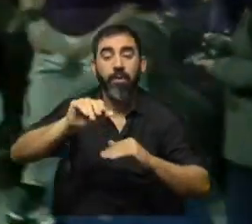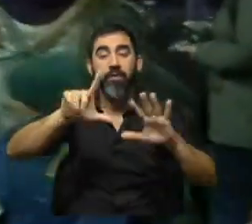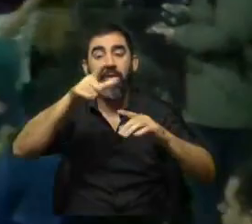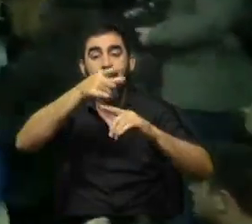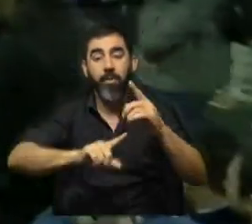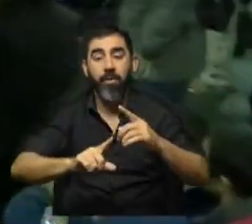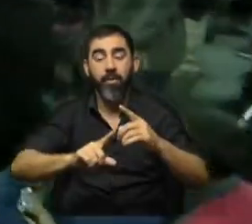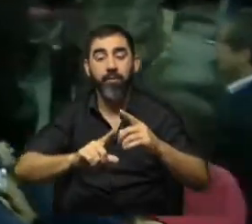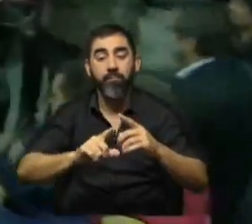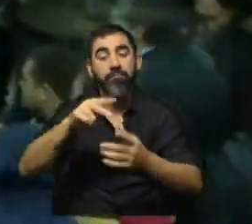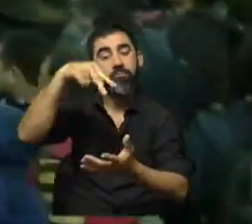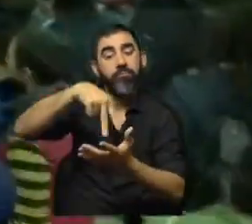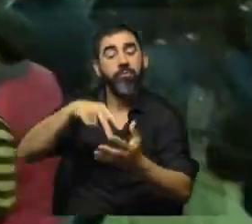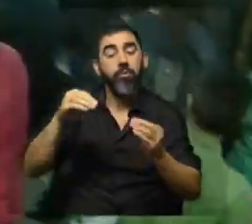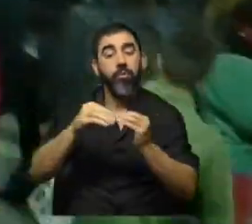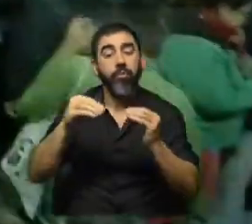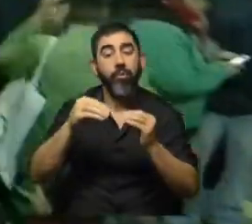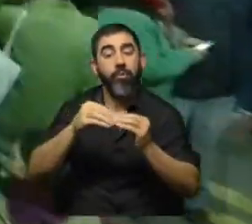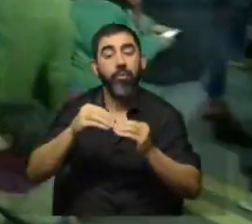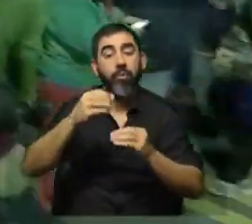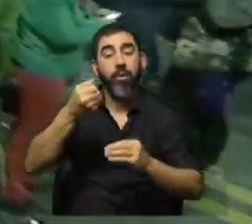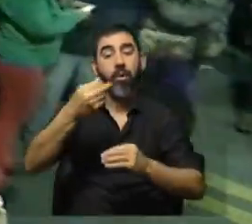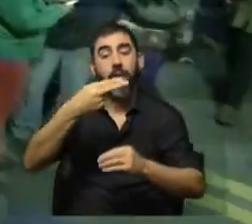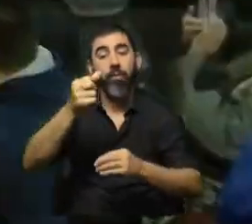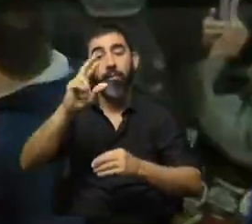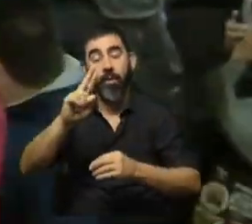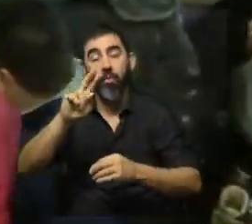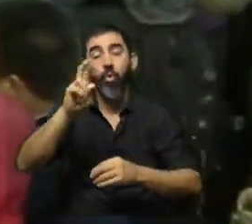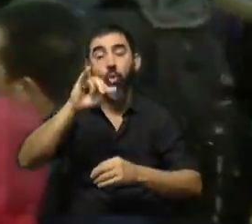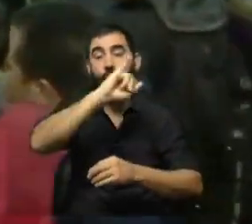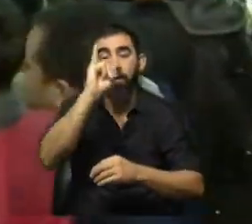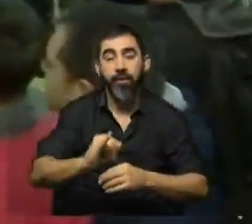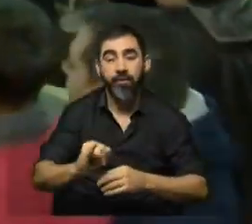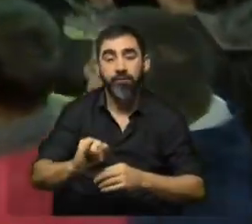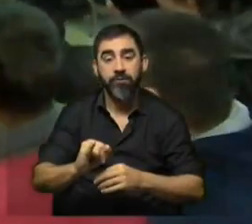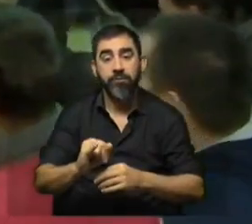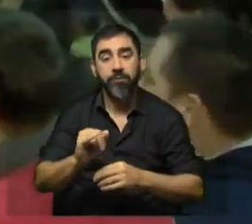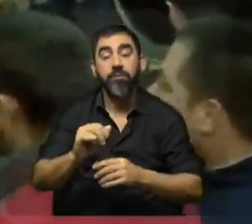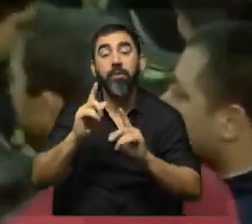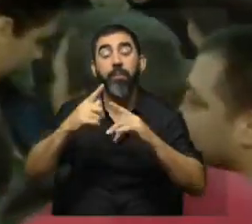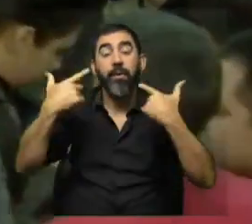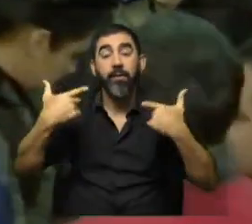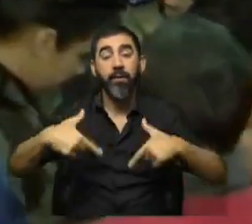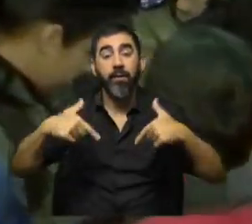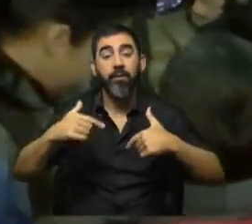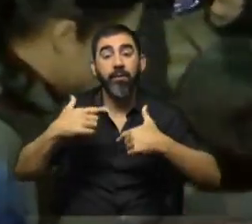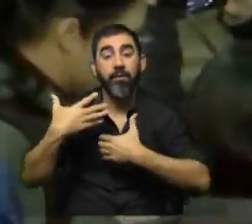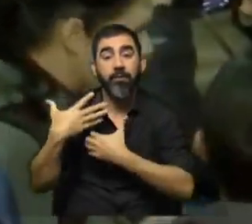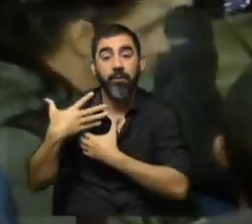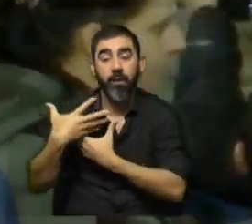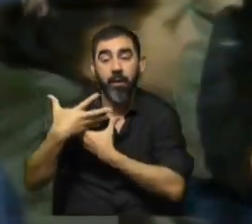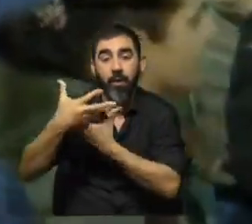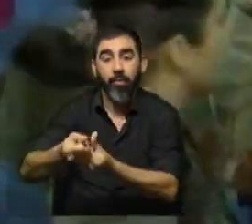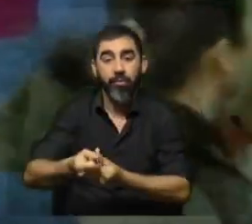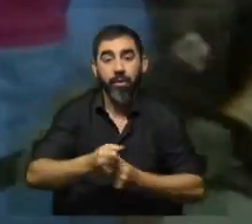30 con la conducción de nuestros compañeros Mariana Abreu Martín Rodríguez. Sí, además de esta transmisión, la Intendencia acompaña la realización de la